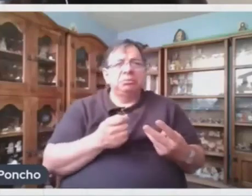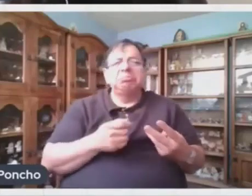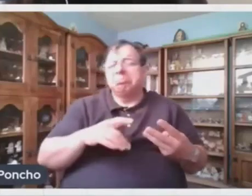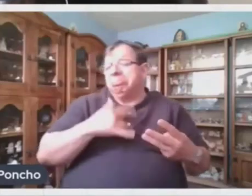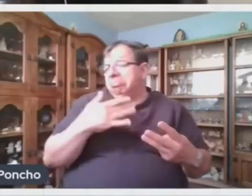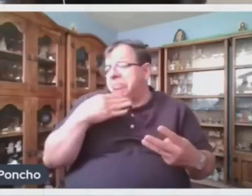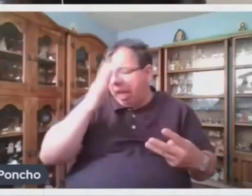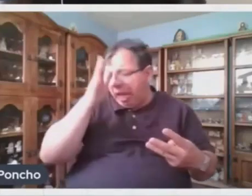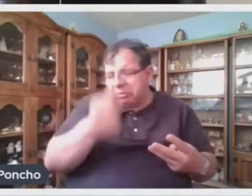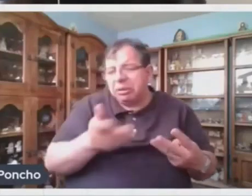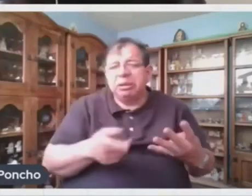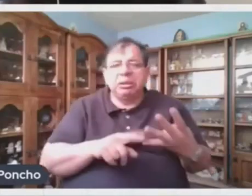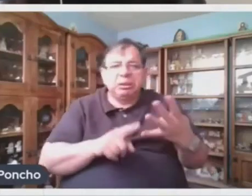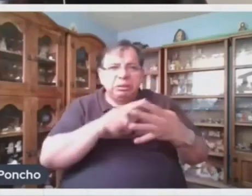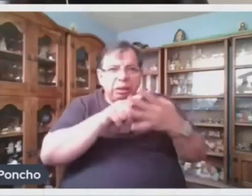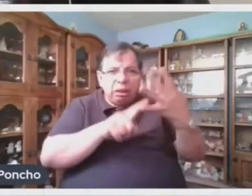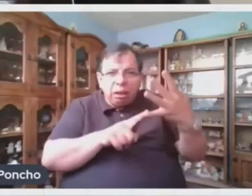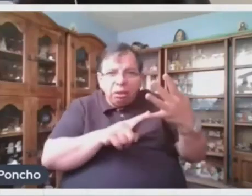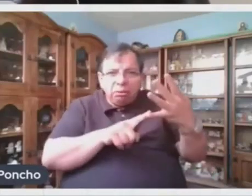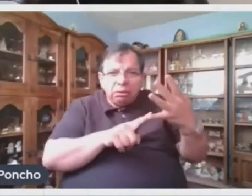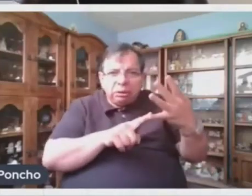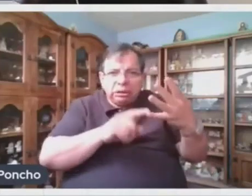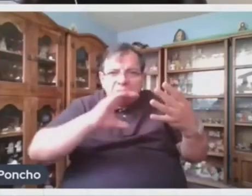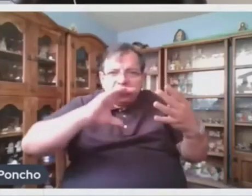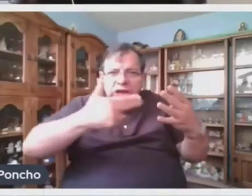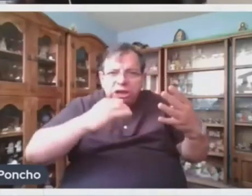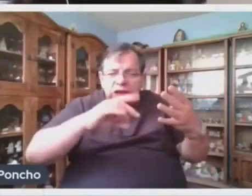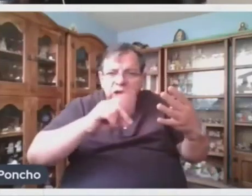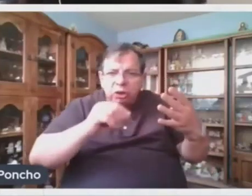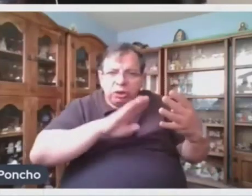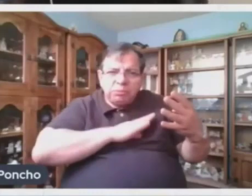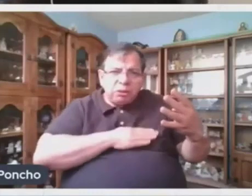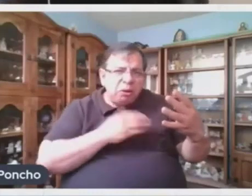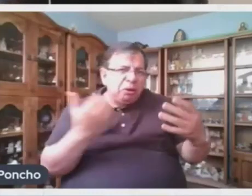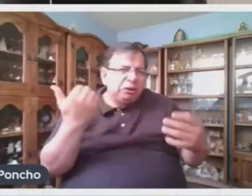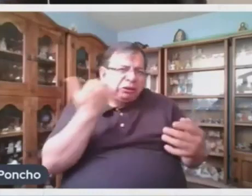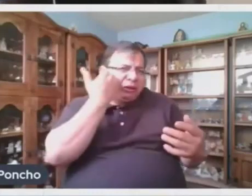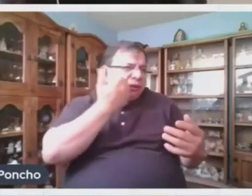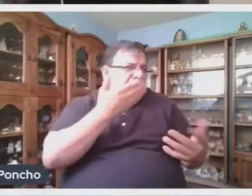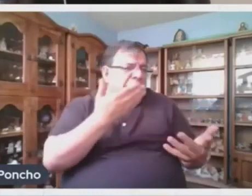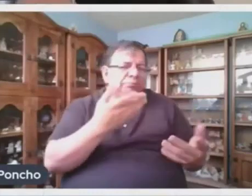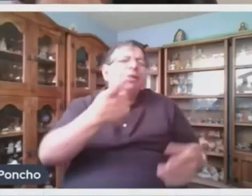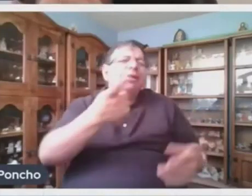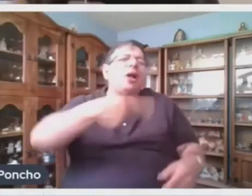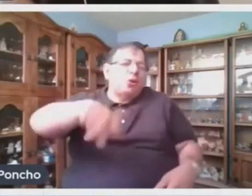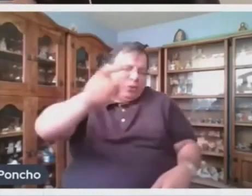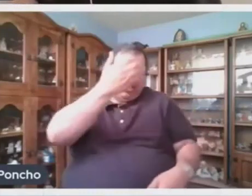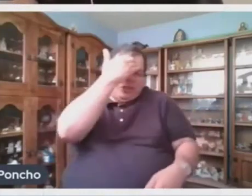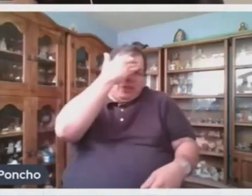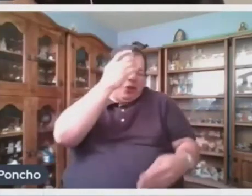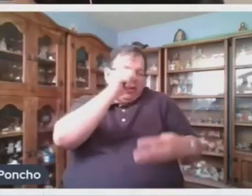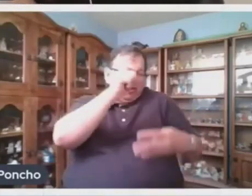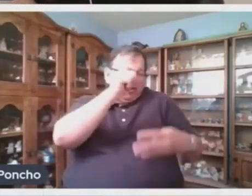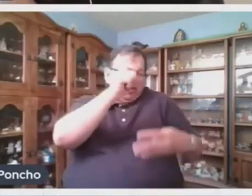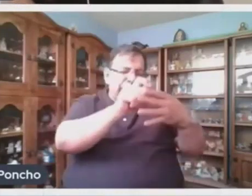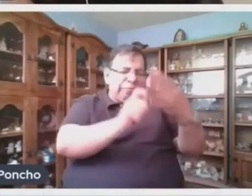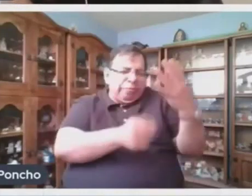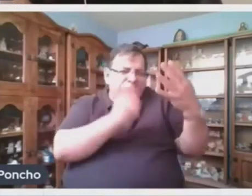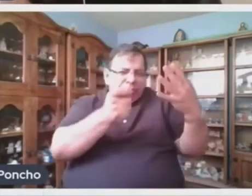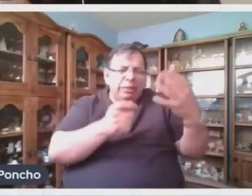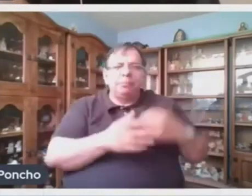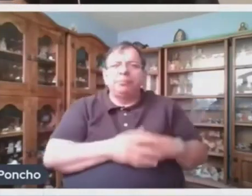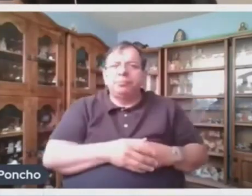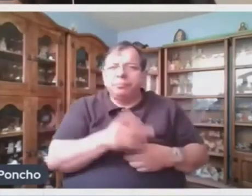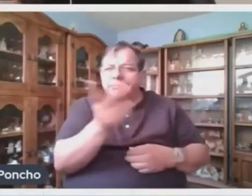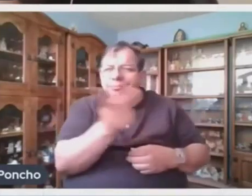parece Seguramente ustedes conocen Más significados Karina Víctor ¿Cuántas